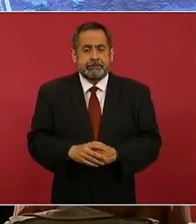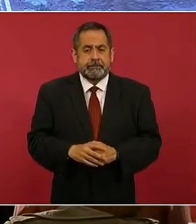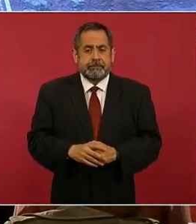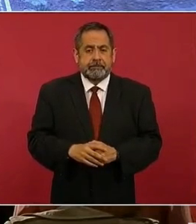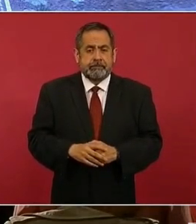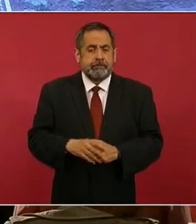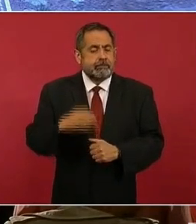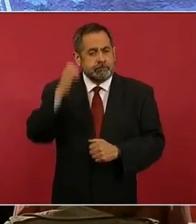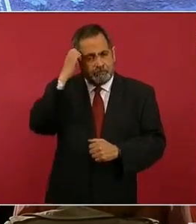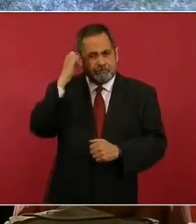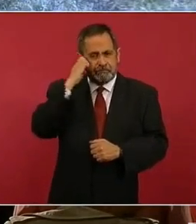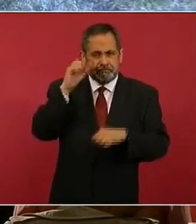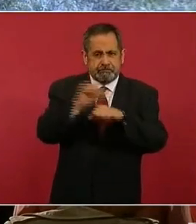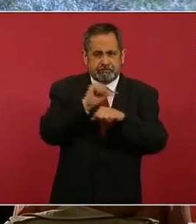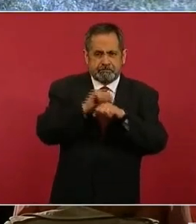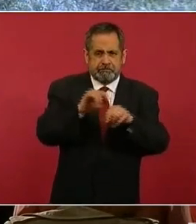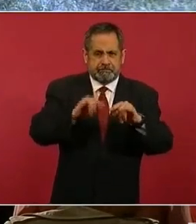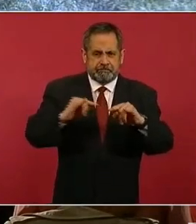Estacionamiento en la zona.